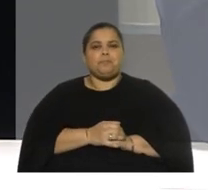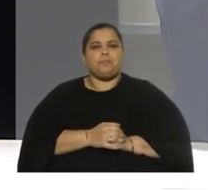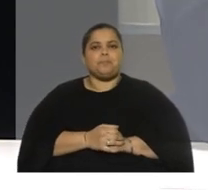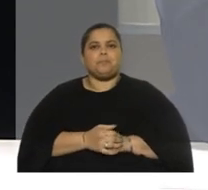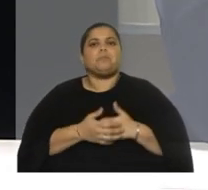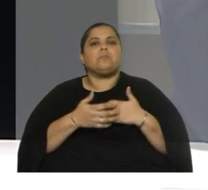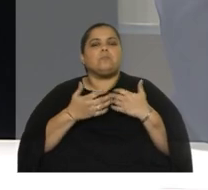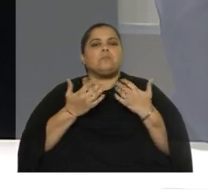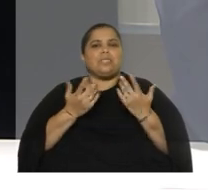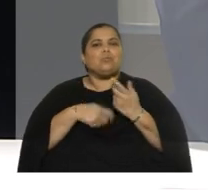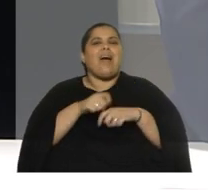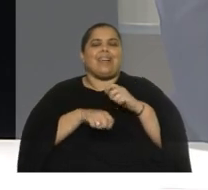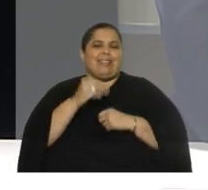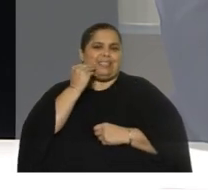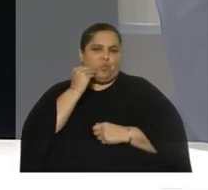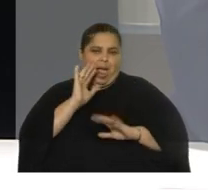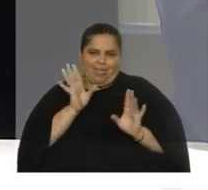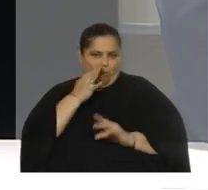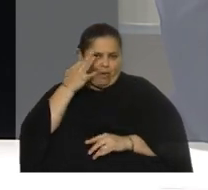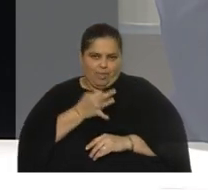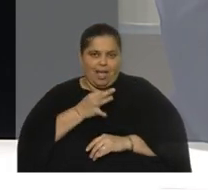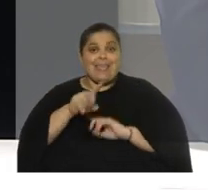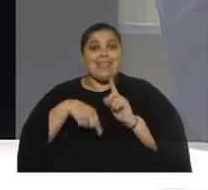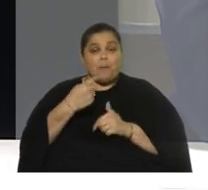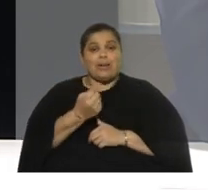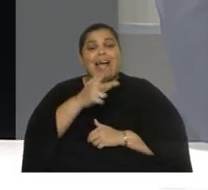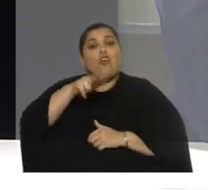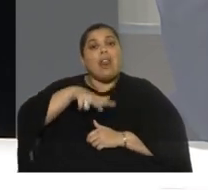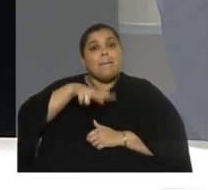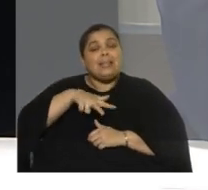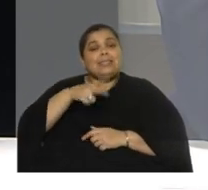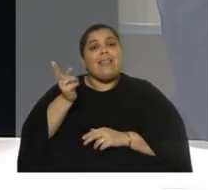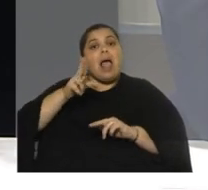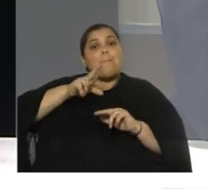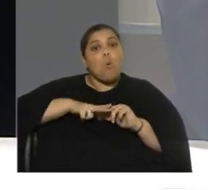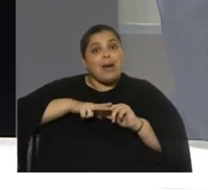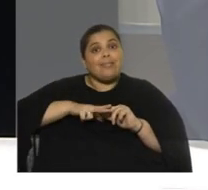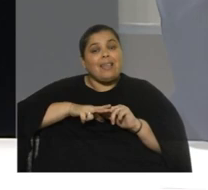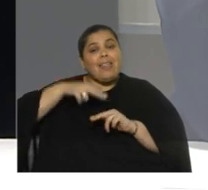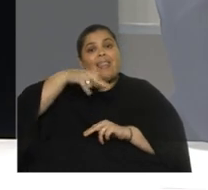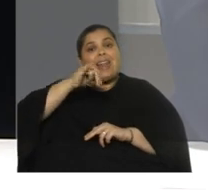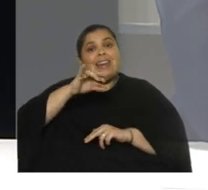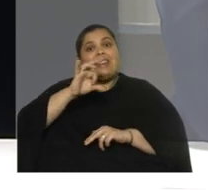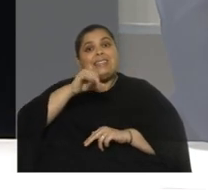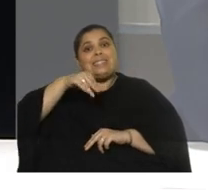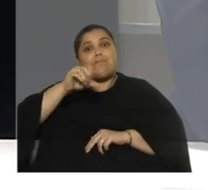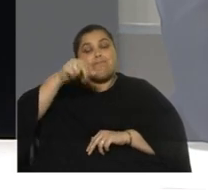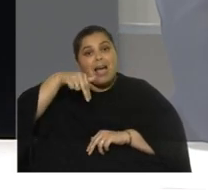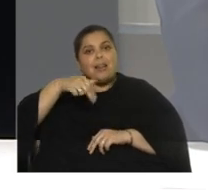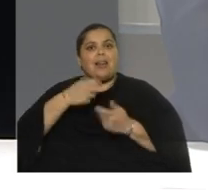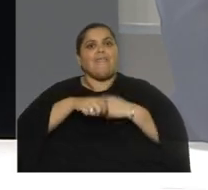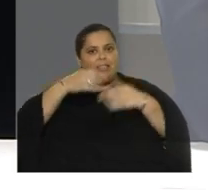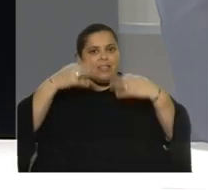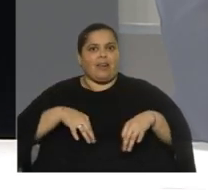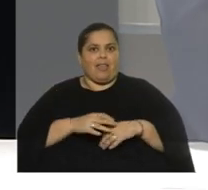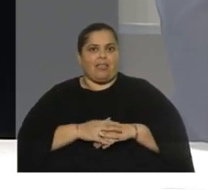venta simulada claramente y después a los 3 meses de la muerte de Nisma la venden de verdad la compra de la española yo eso no